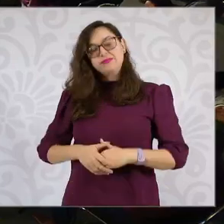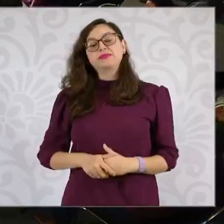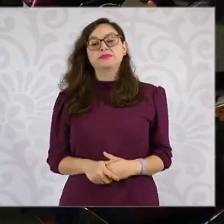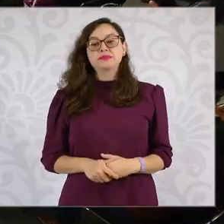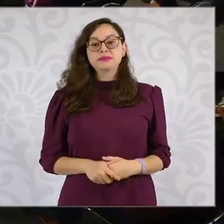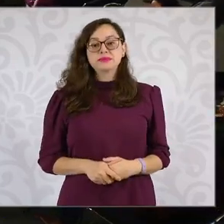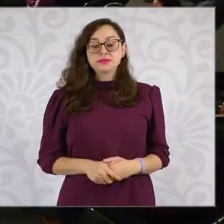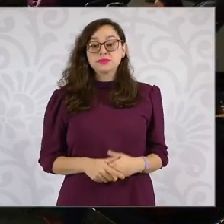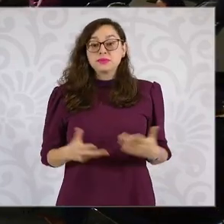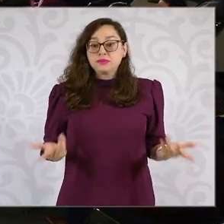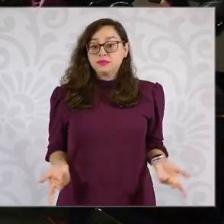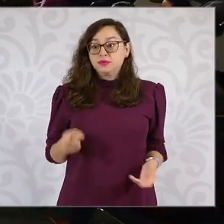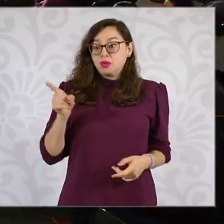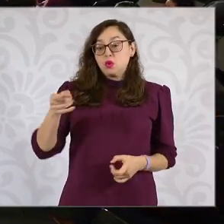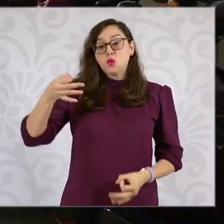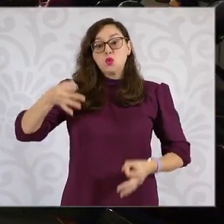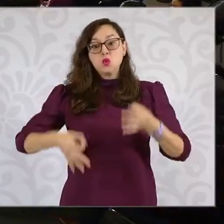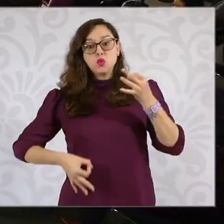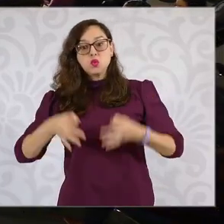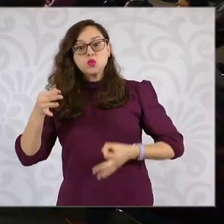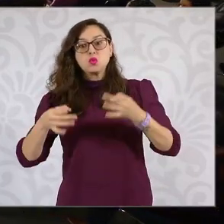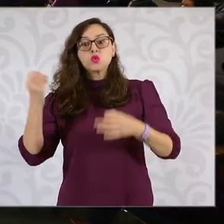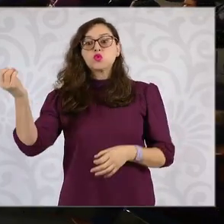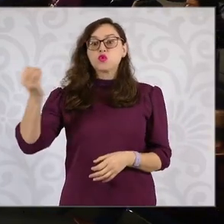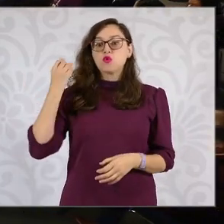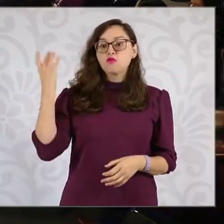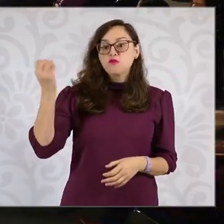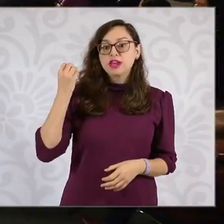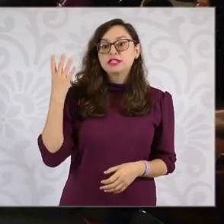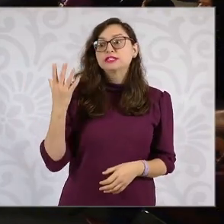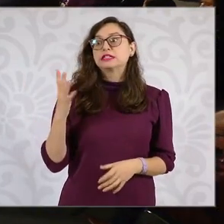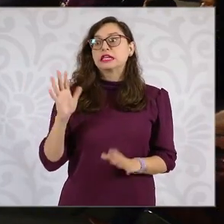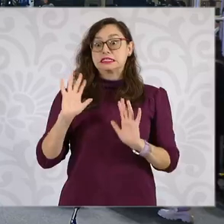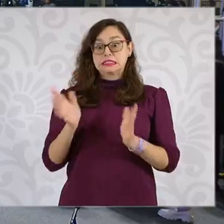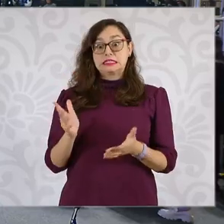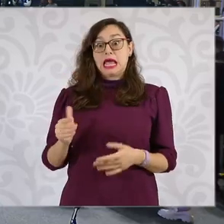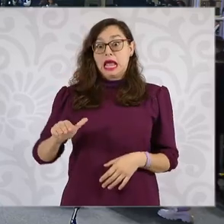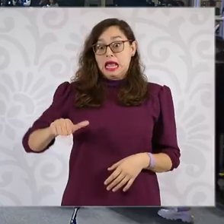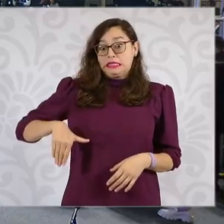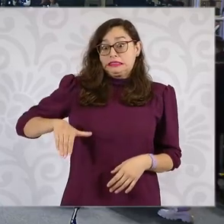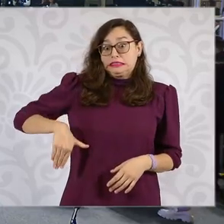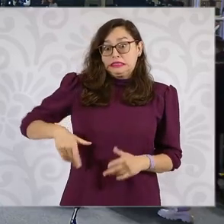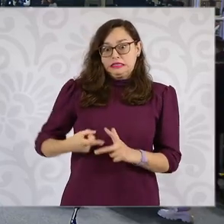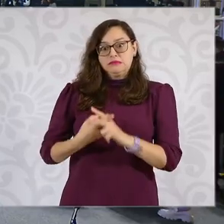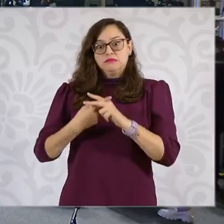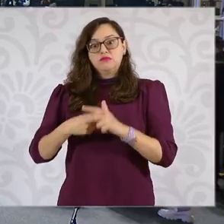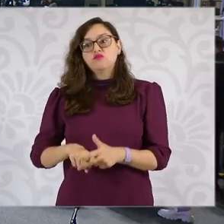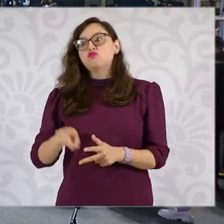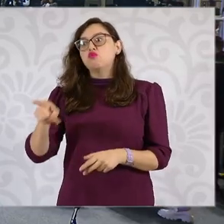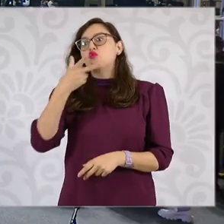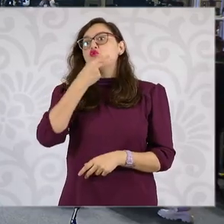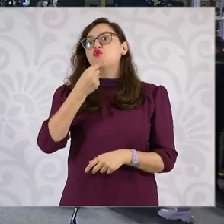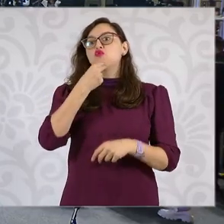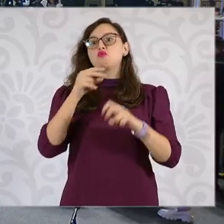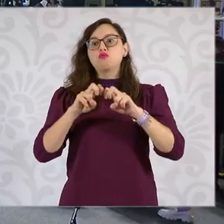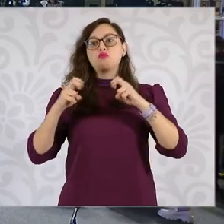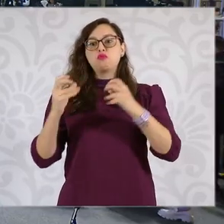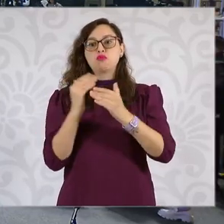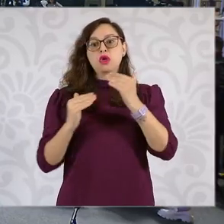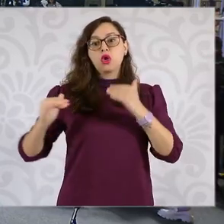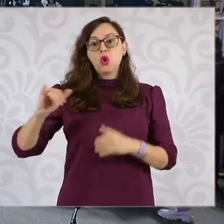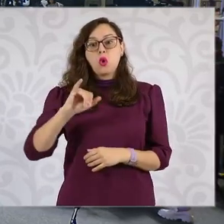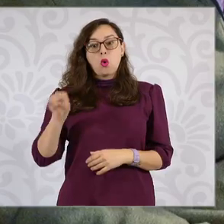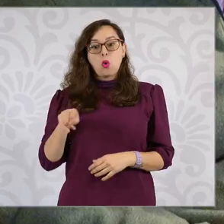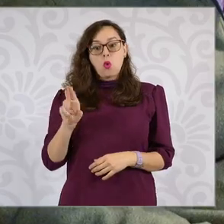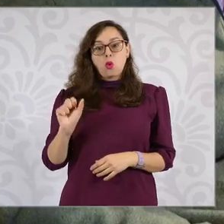conferencias que van a hacer los jueces, pues la primera ya empezó hace un rato y pues fue el ministro Juan José Olvera que le está